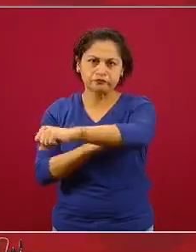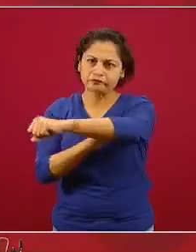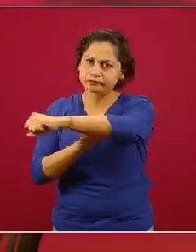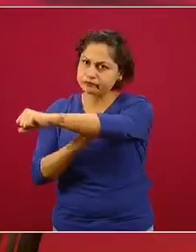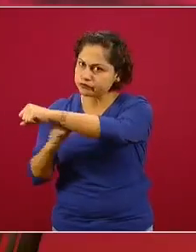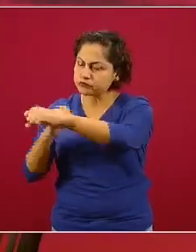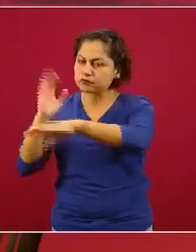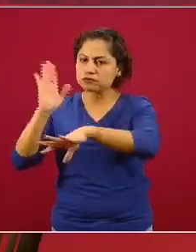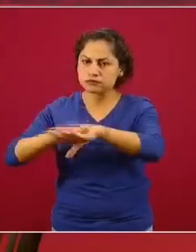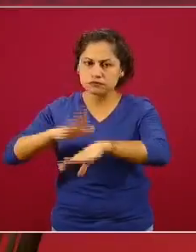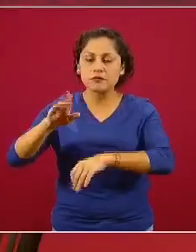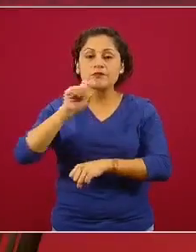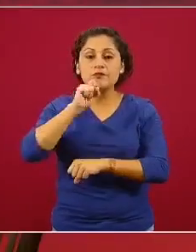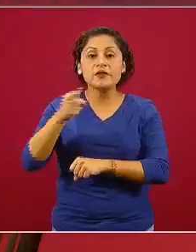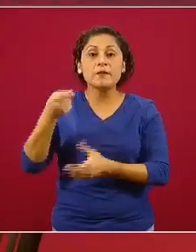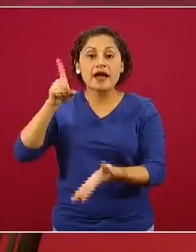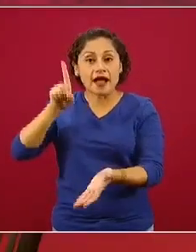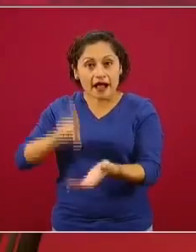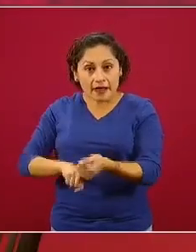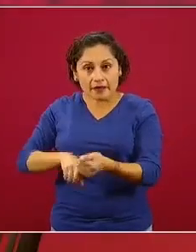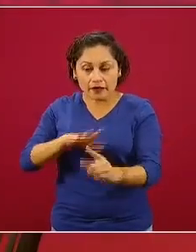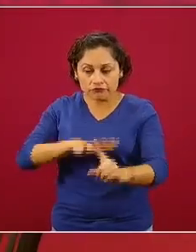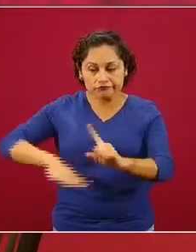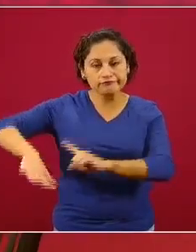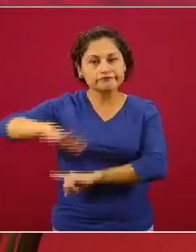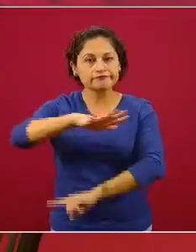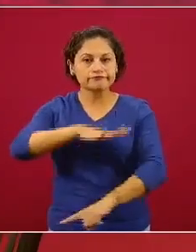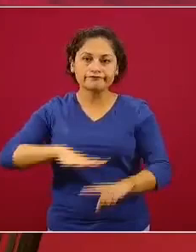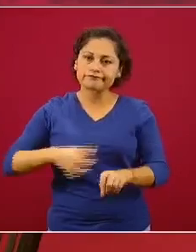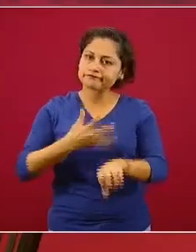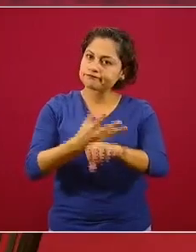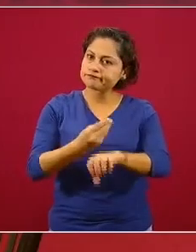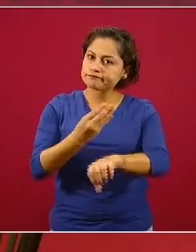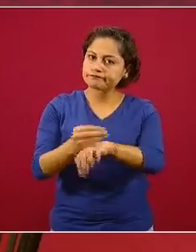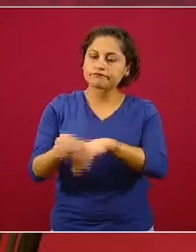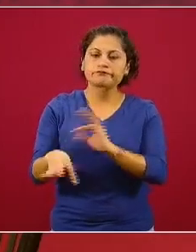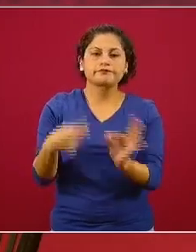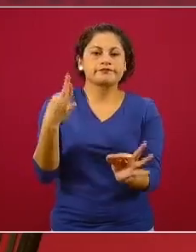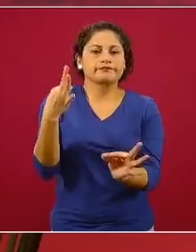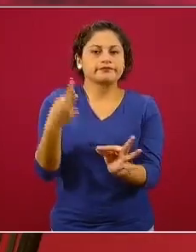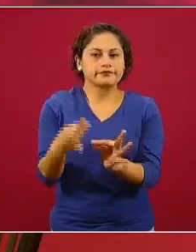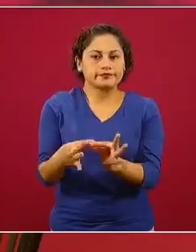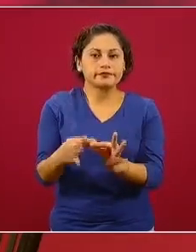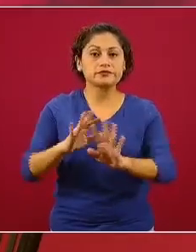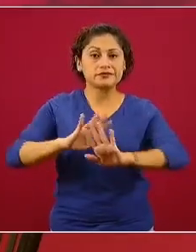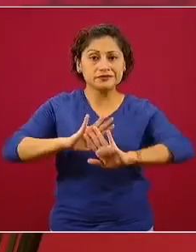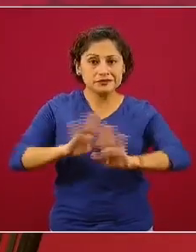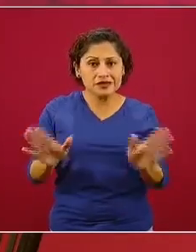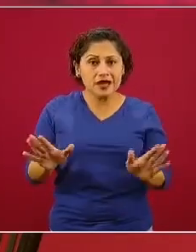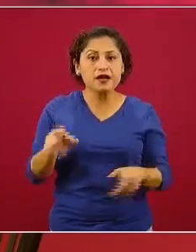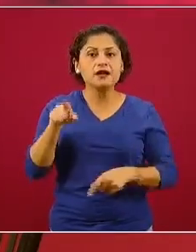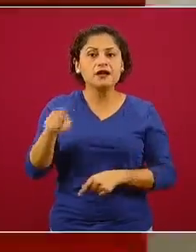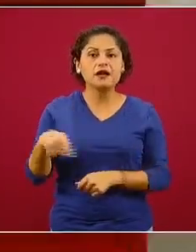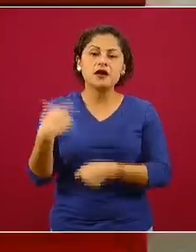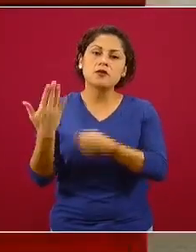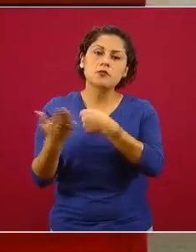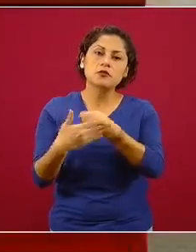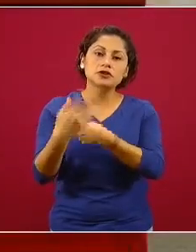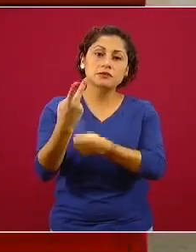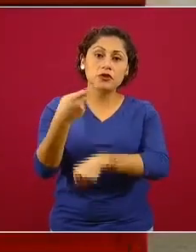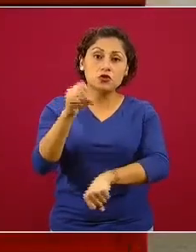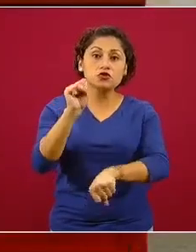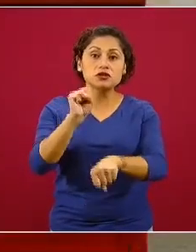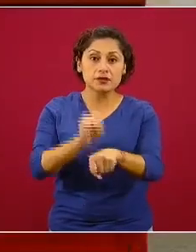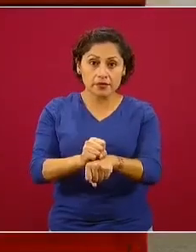acondicionamiento para que estuviera utilizable. Y ya está utilizable. En las próximas dos semanas se van a terminar de construir